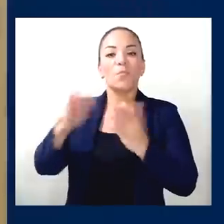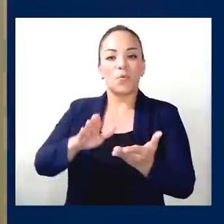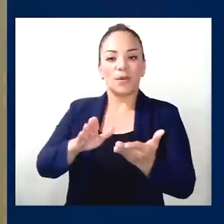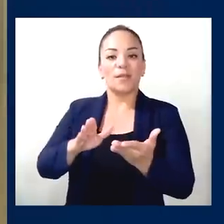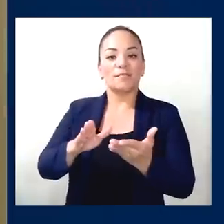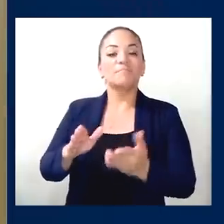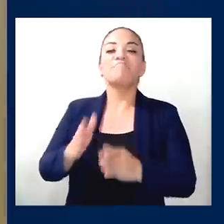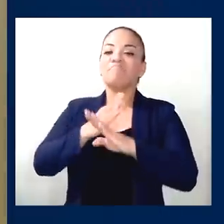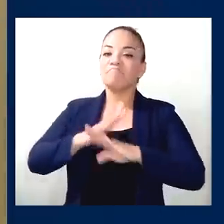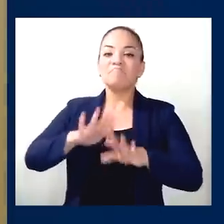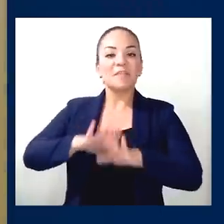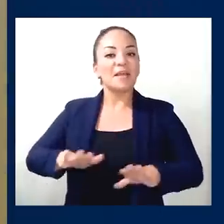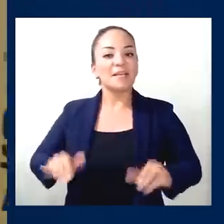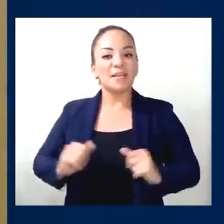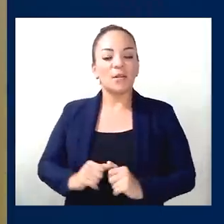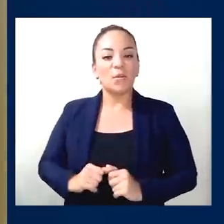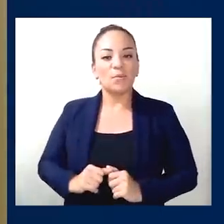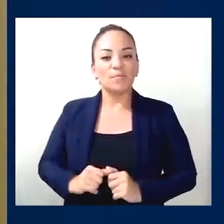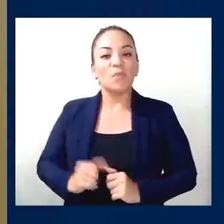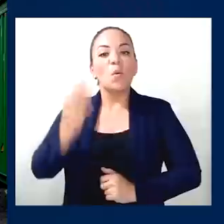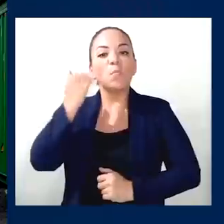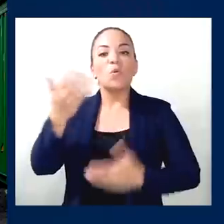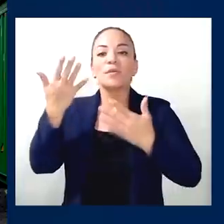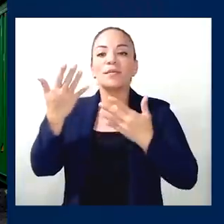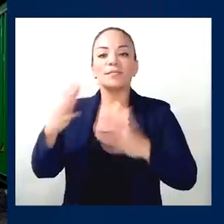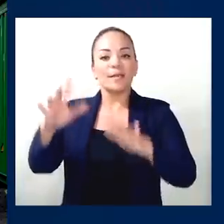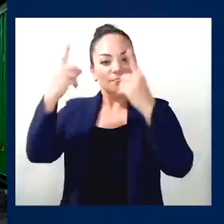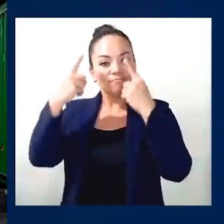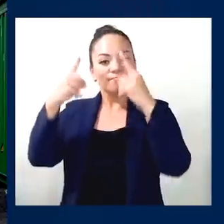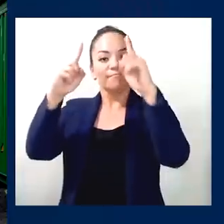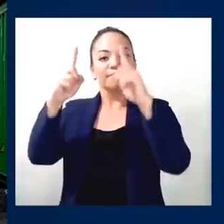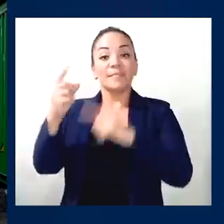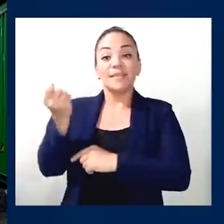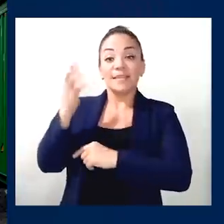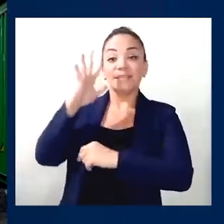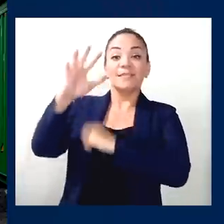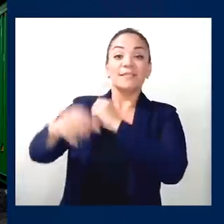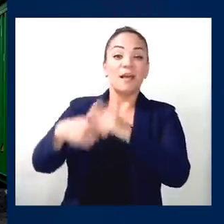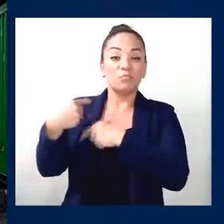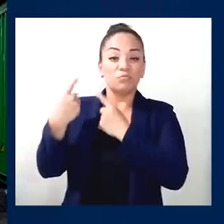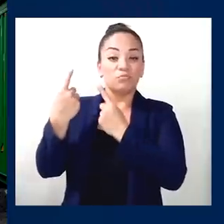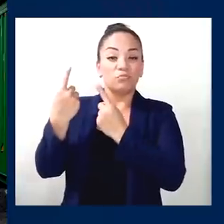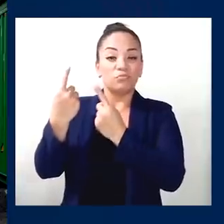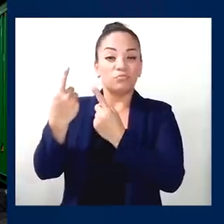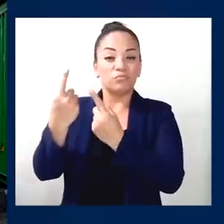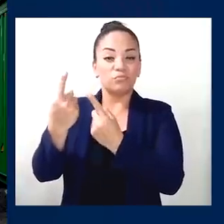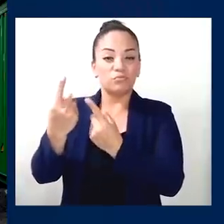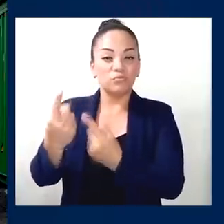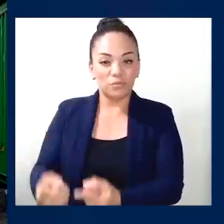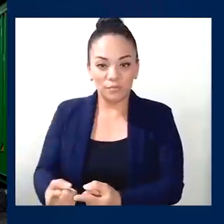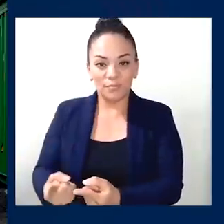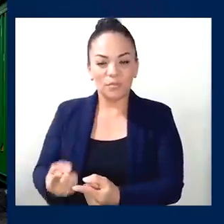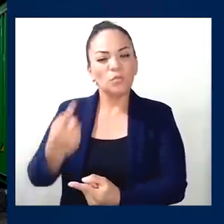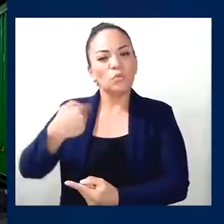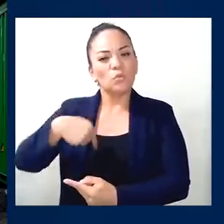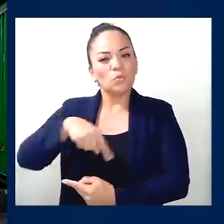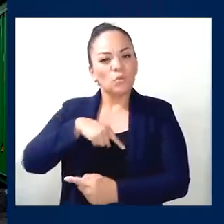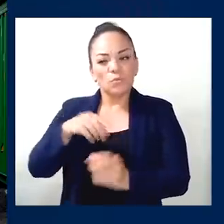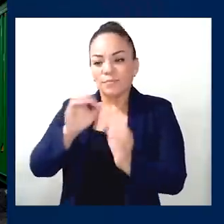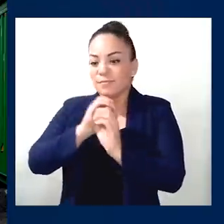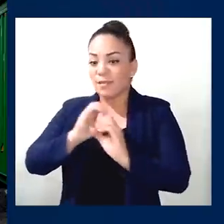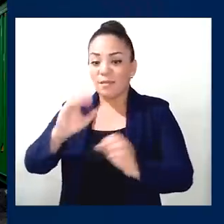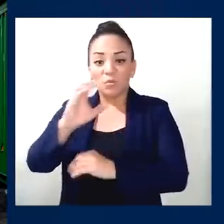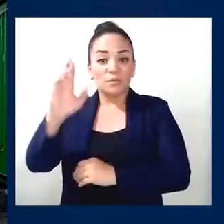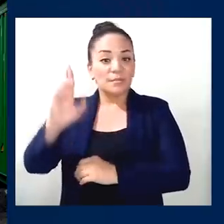tranquilo, en parte porque al fin, luego de 15 años de indolencia, que teníamos la